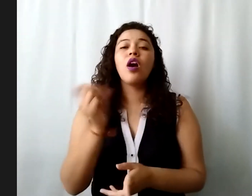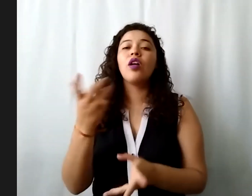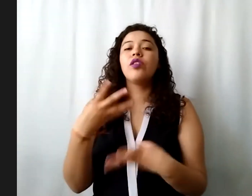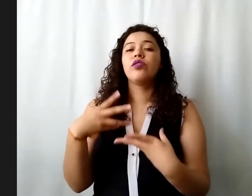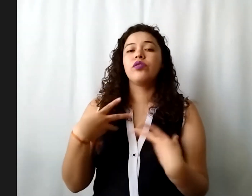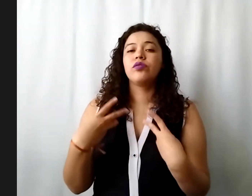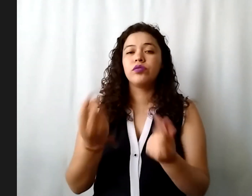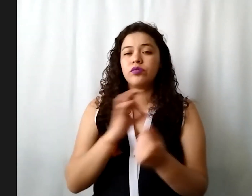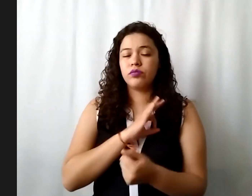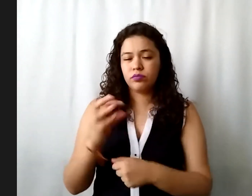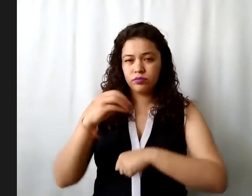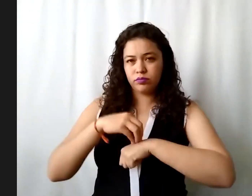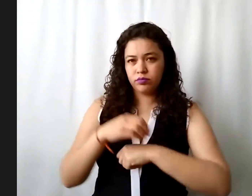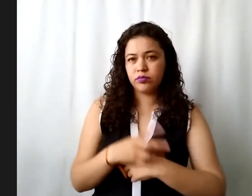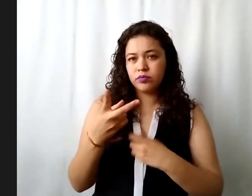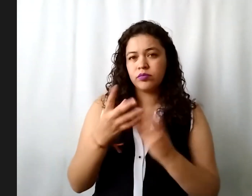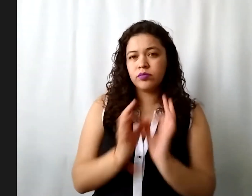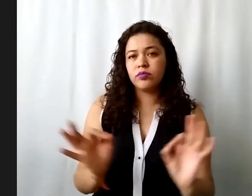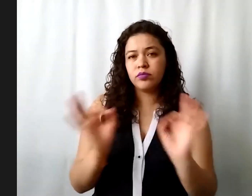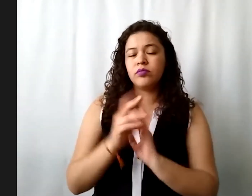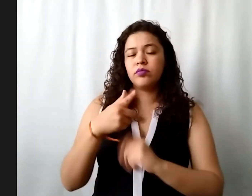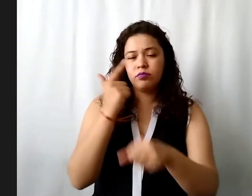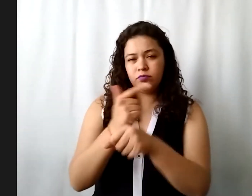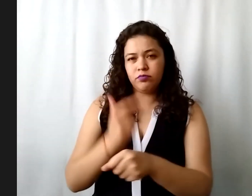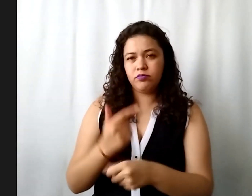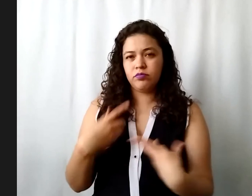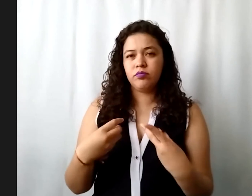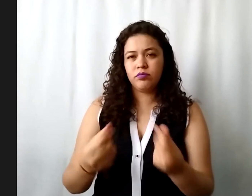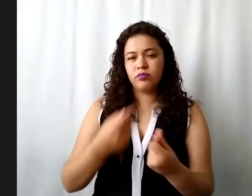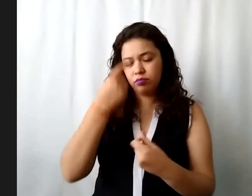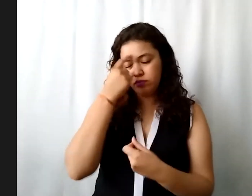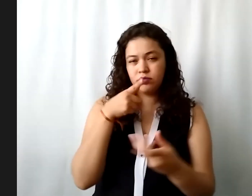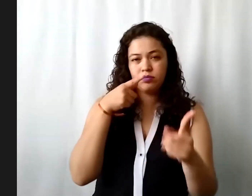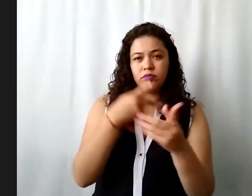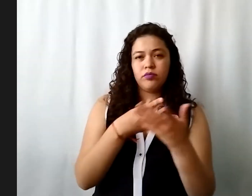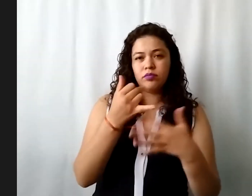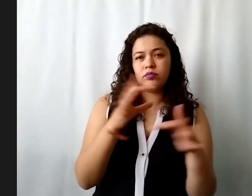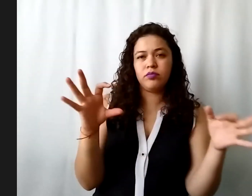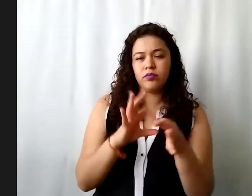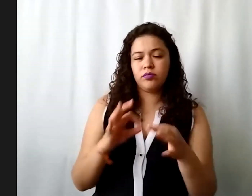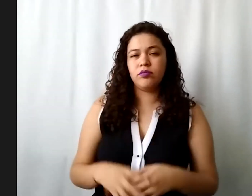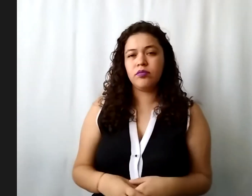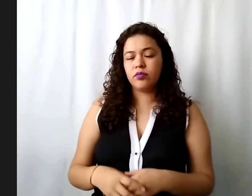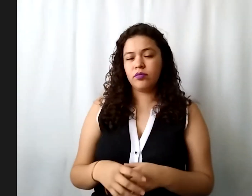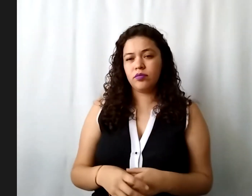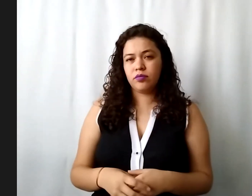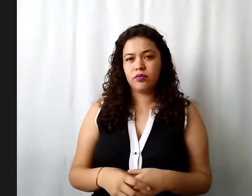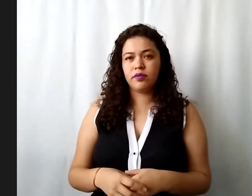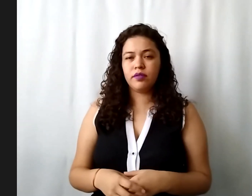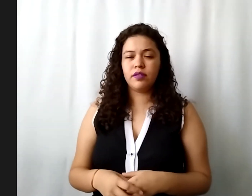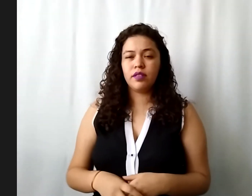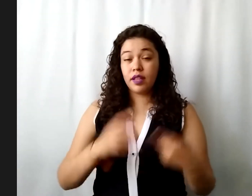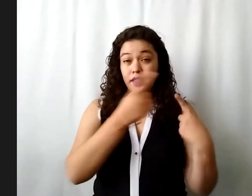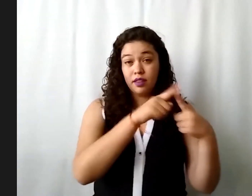entonces es importante que ustedes bien identifiquen ese gasto con qué proyecto está relacionado si como bien dices tiene que ver con